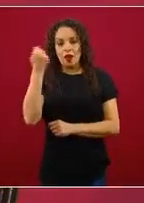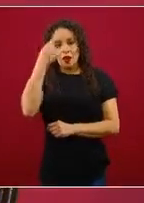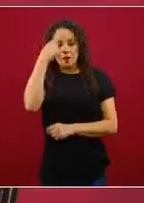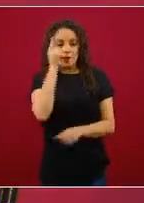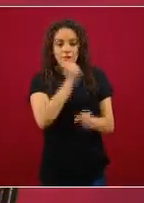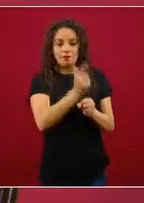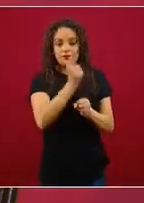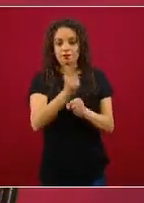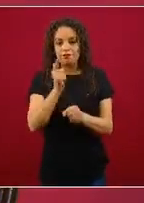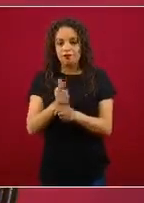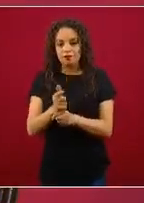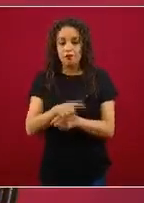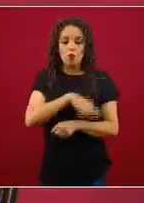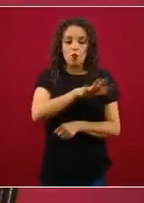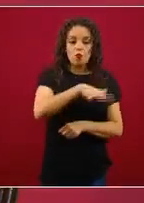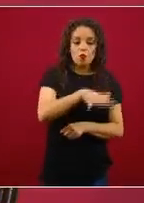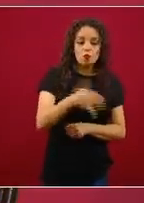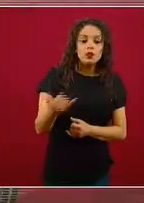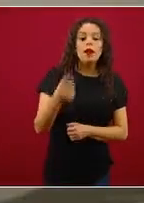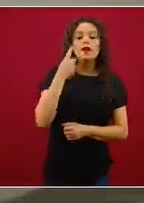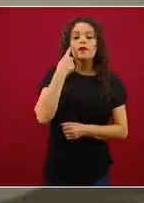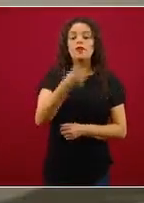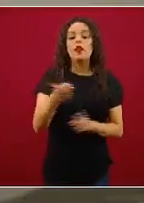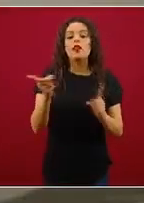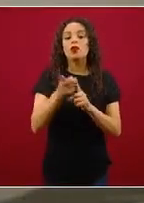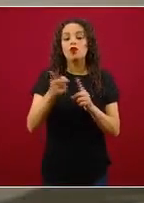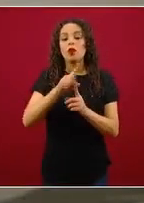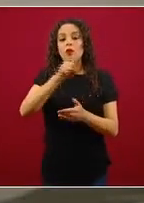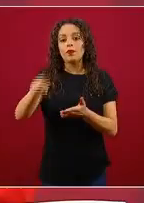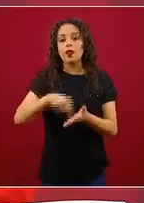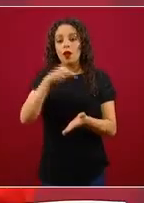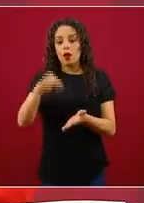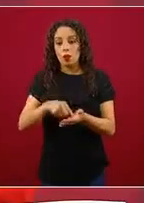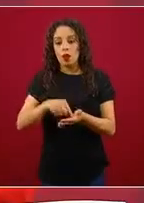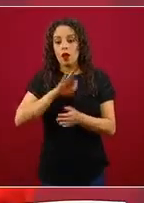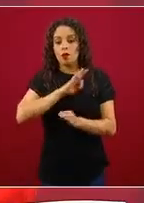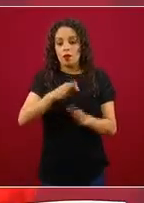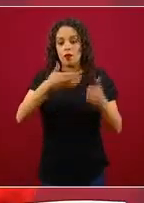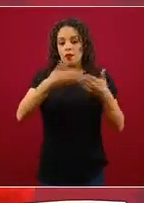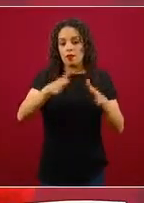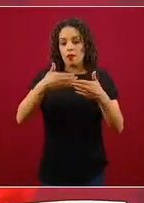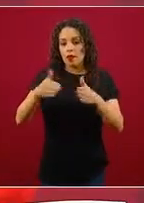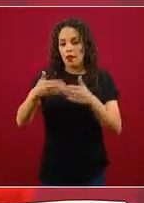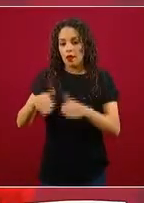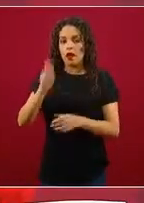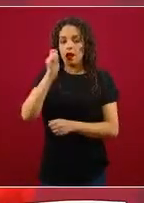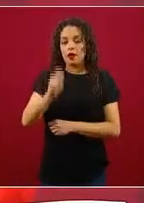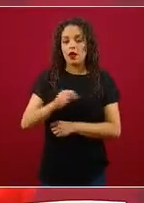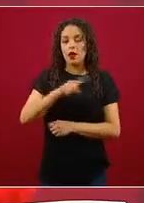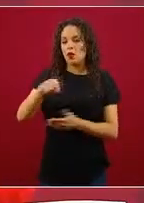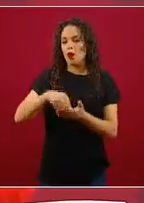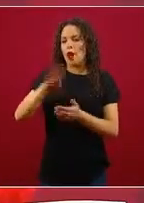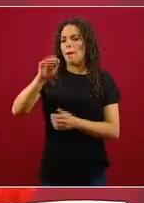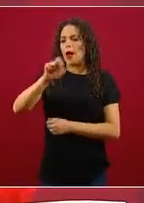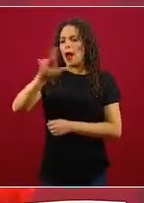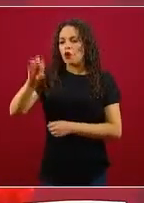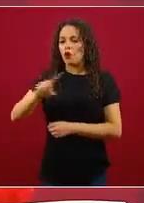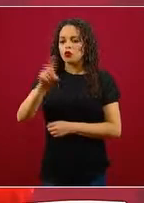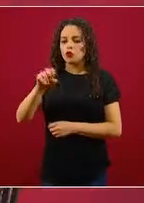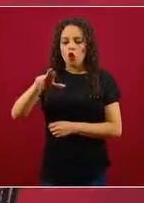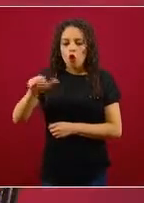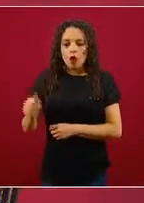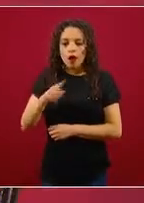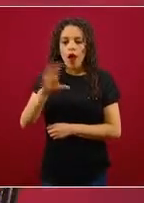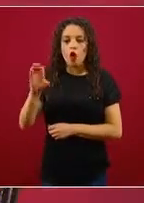construyendo espacios, y esa es la idea, barrios, zonas, territorios, colonias